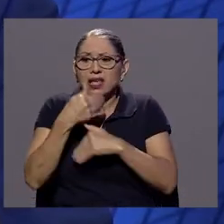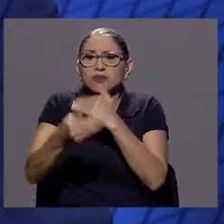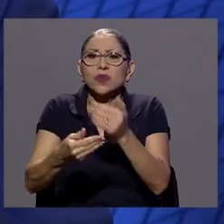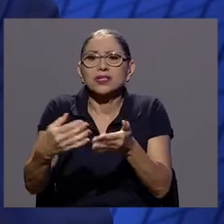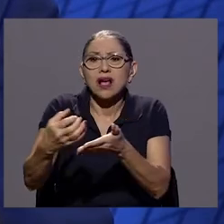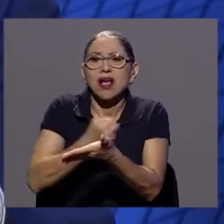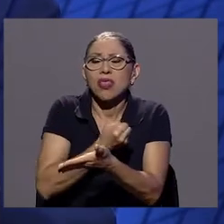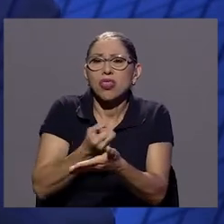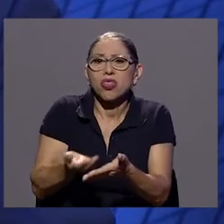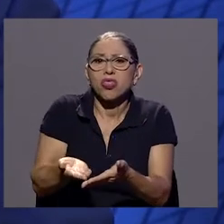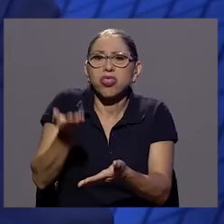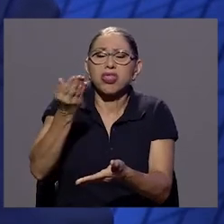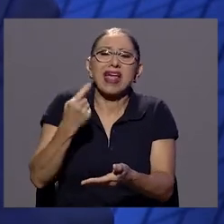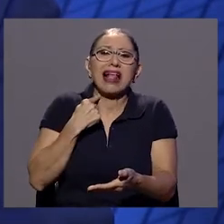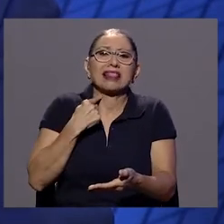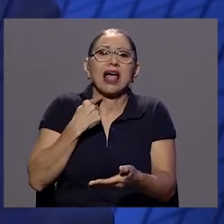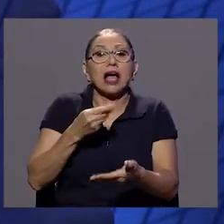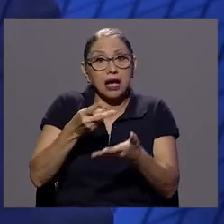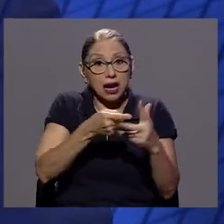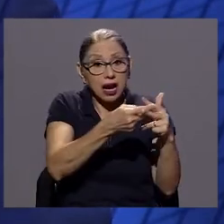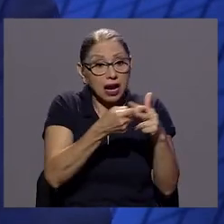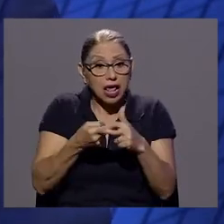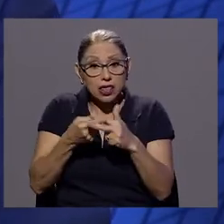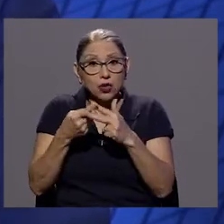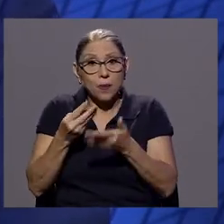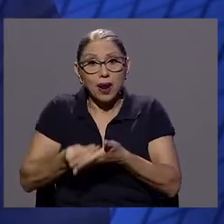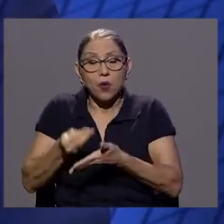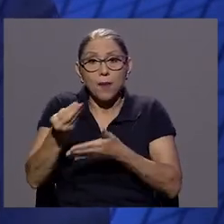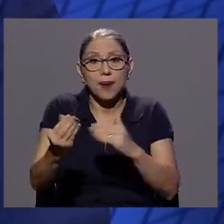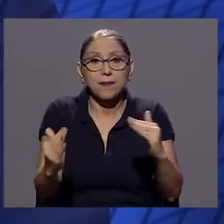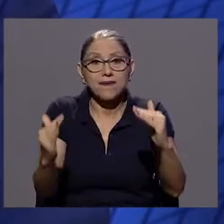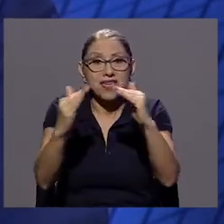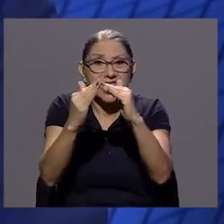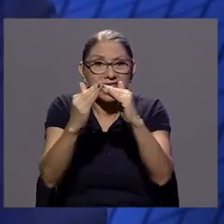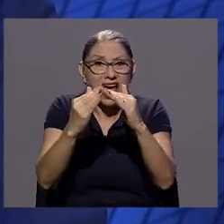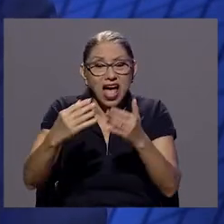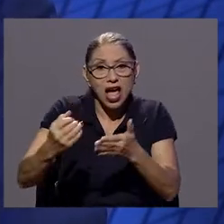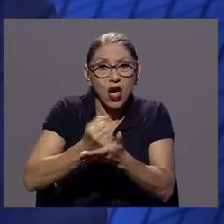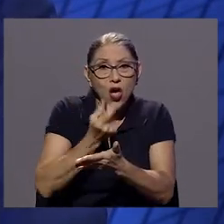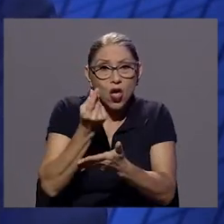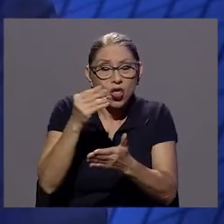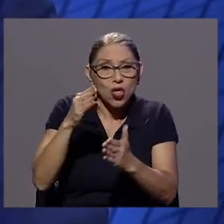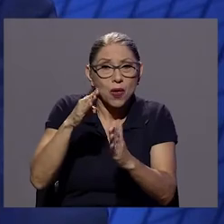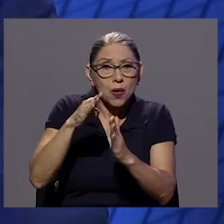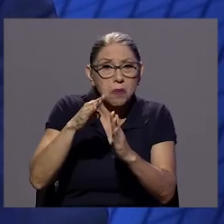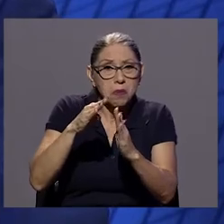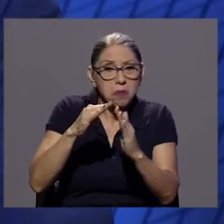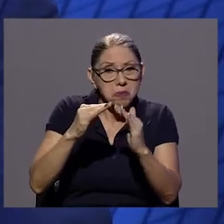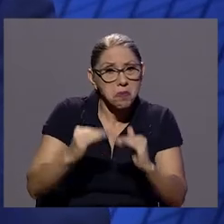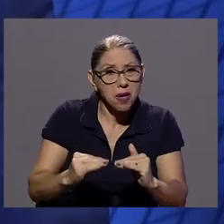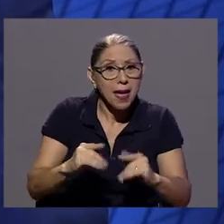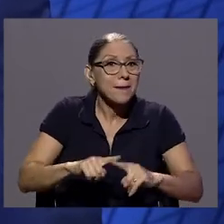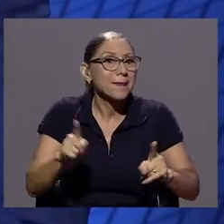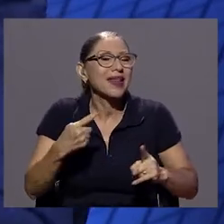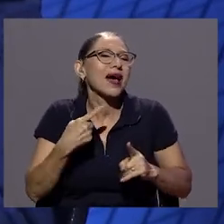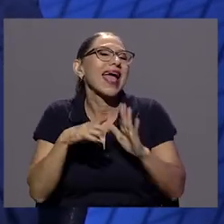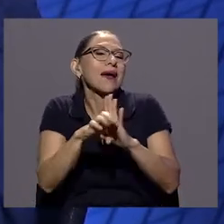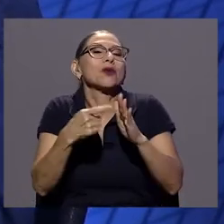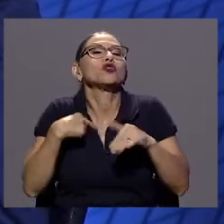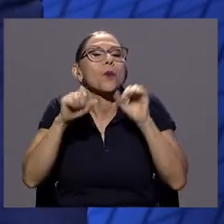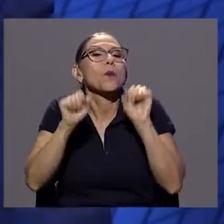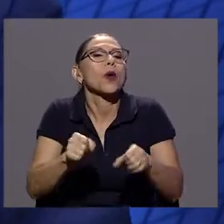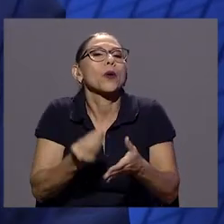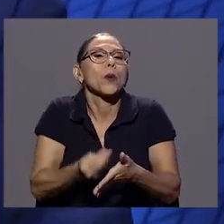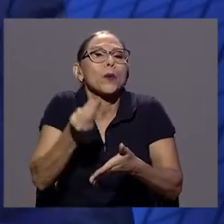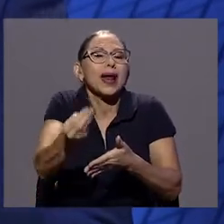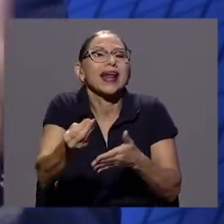de tasa baja. Pero si mi capacidad económica es para comprar una casa de 200 mil dólares, pero me gusta más